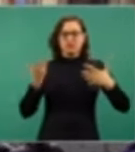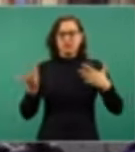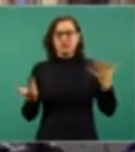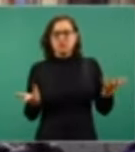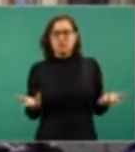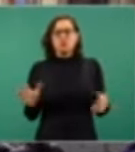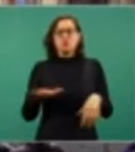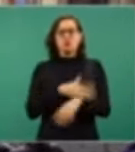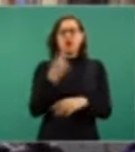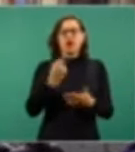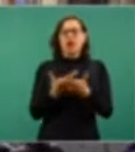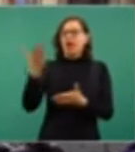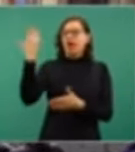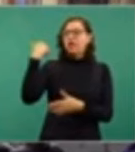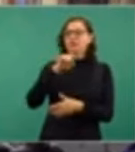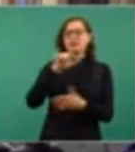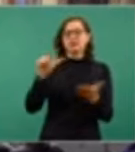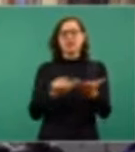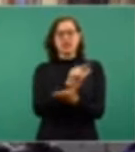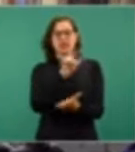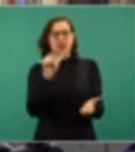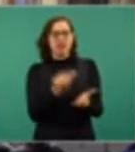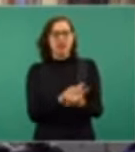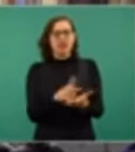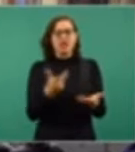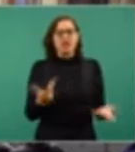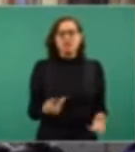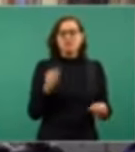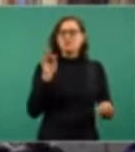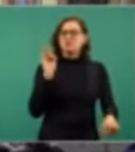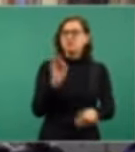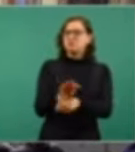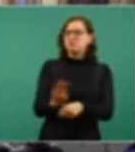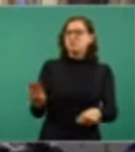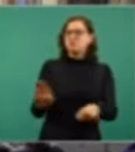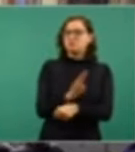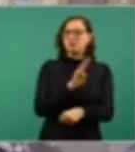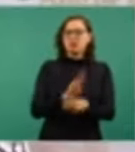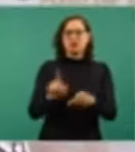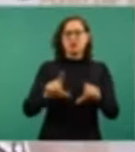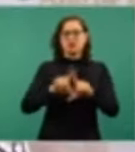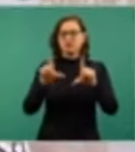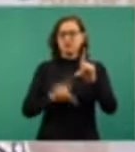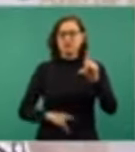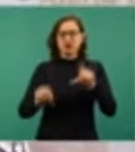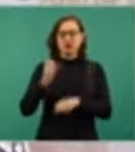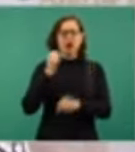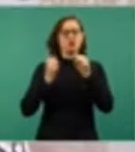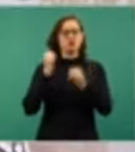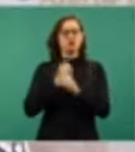beneficio para el país, la reforma energética de 2013.